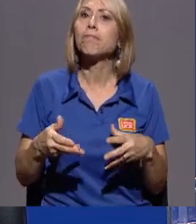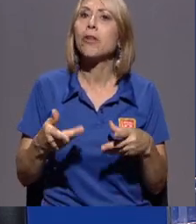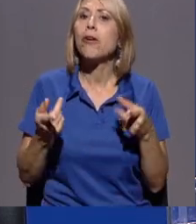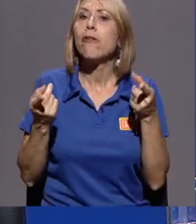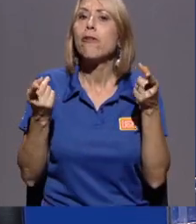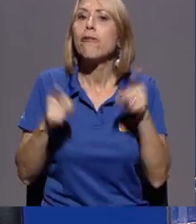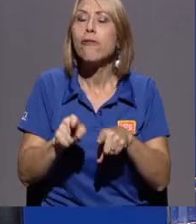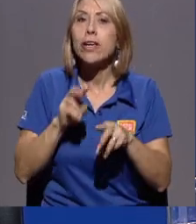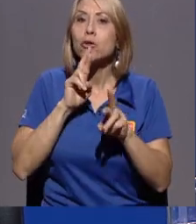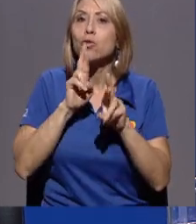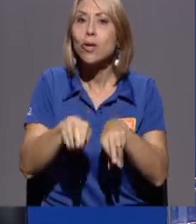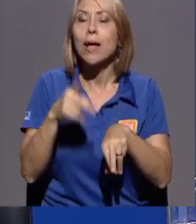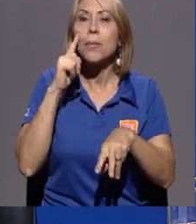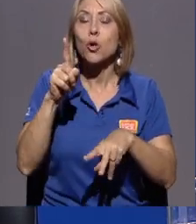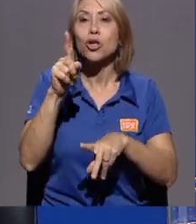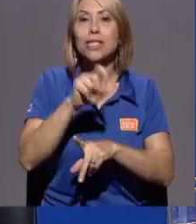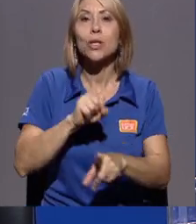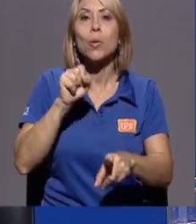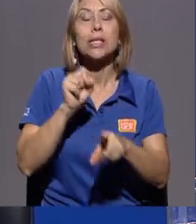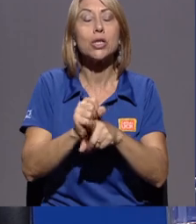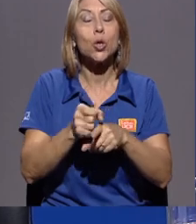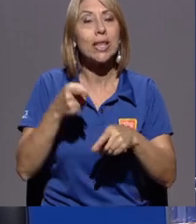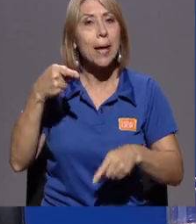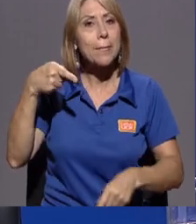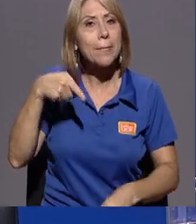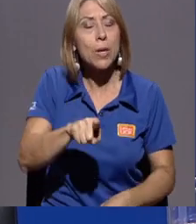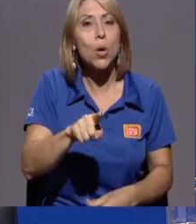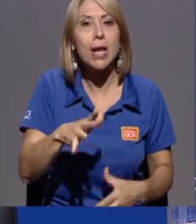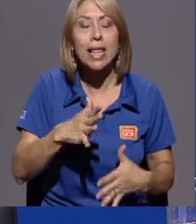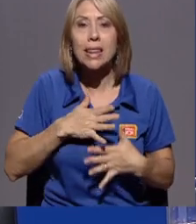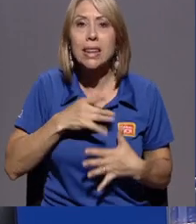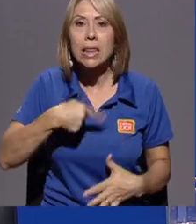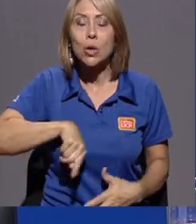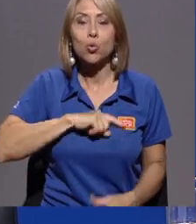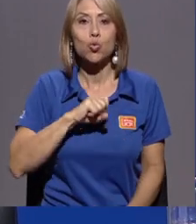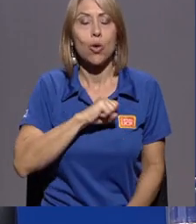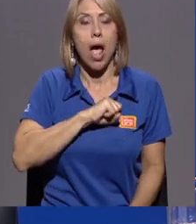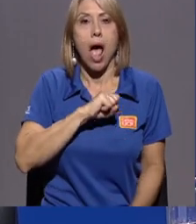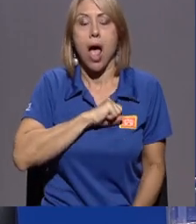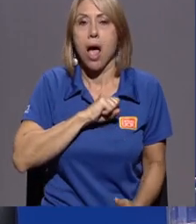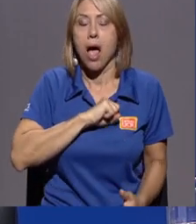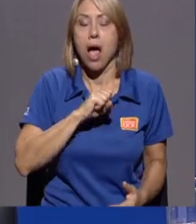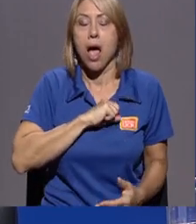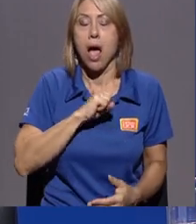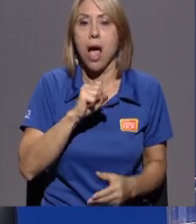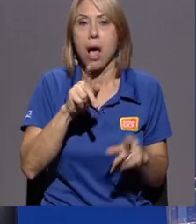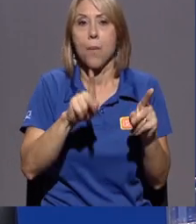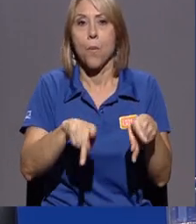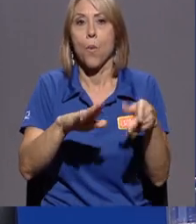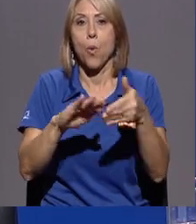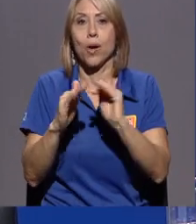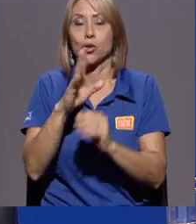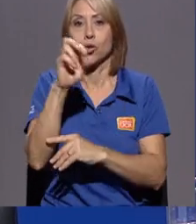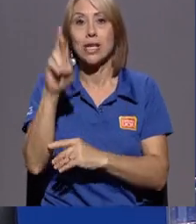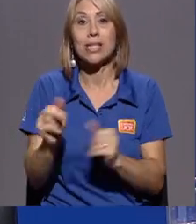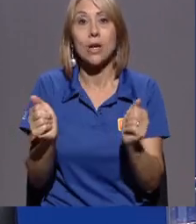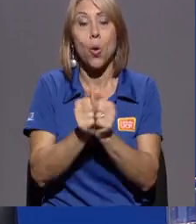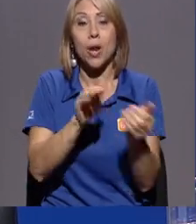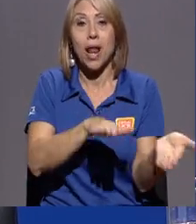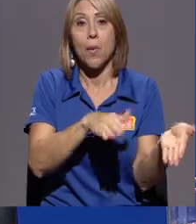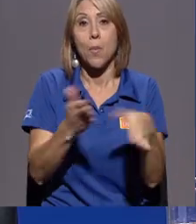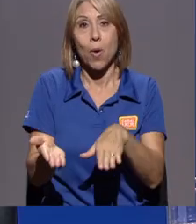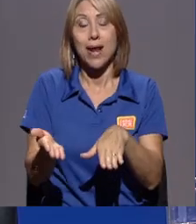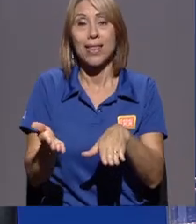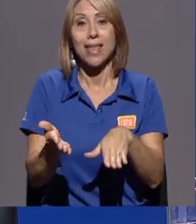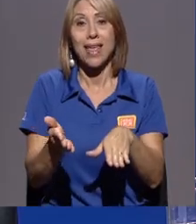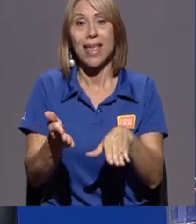raíz de esta situación tan violenta que nos tiene tan asustados de alguna manera la población costarricense con la muerte de